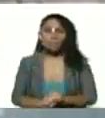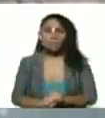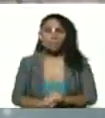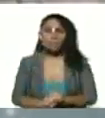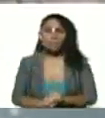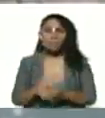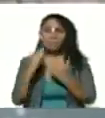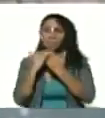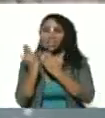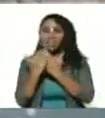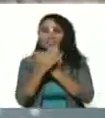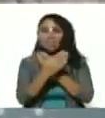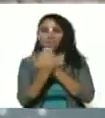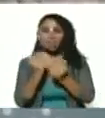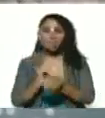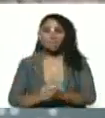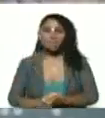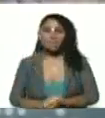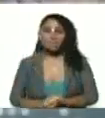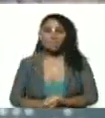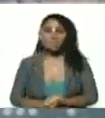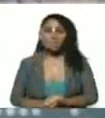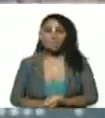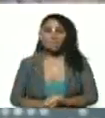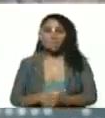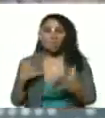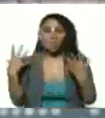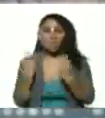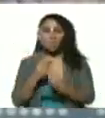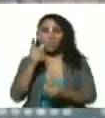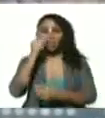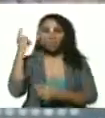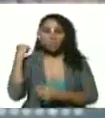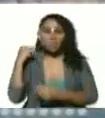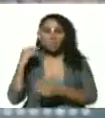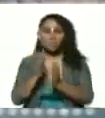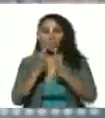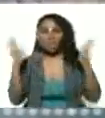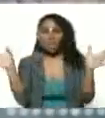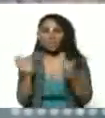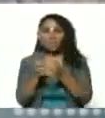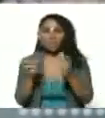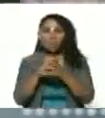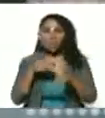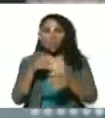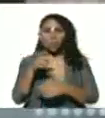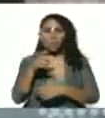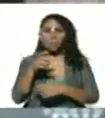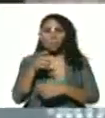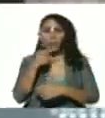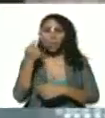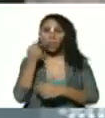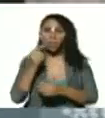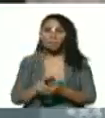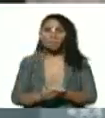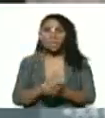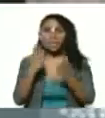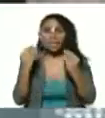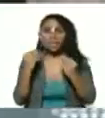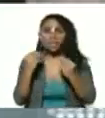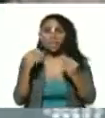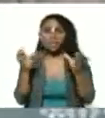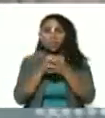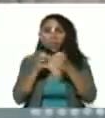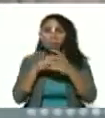Vecinos, vecinas, compañeros y compañeras del gran polo patriótico, tanto de los partidos